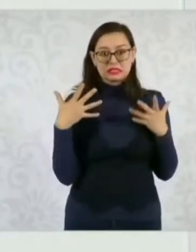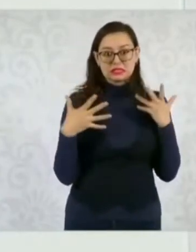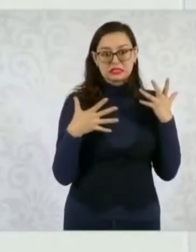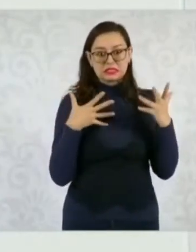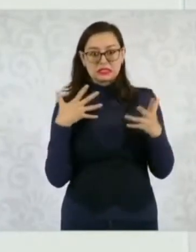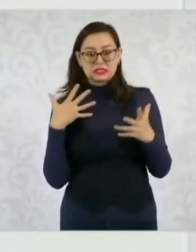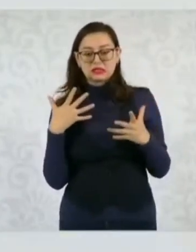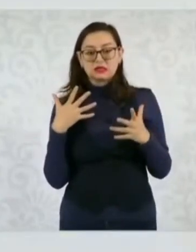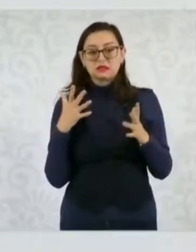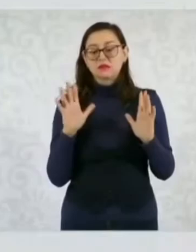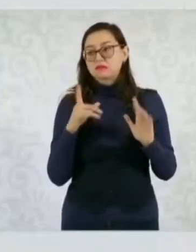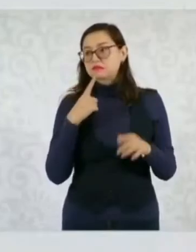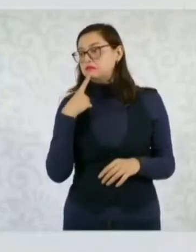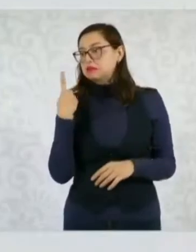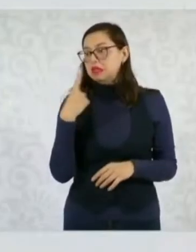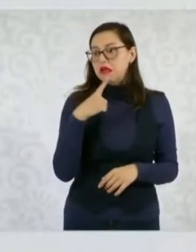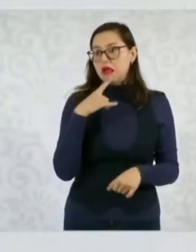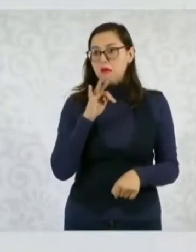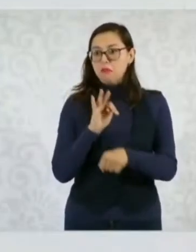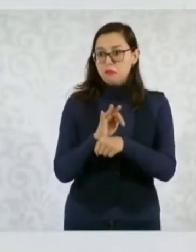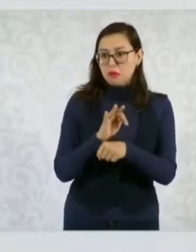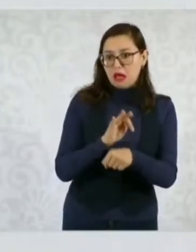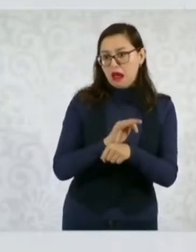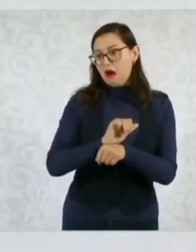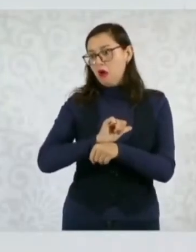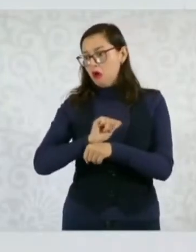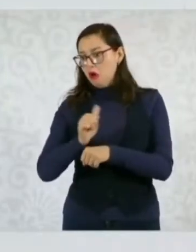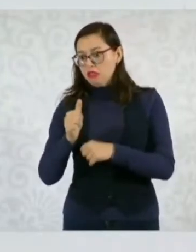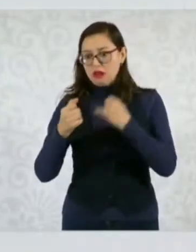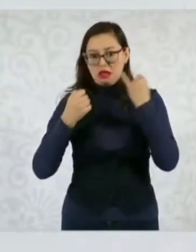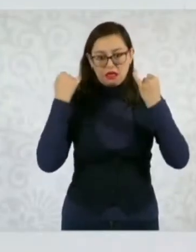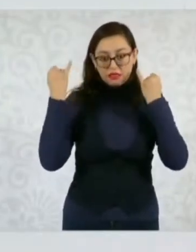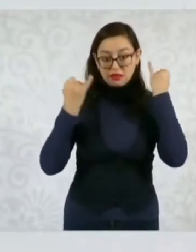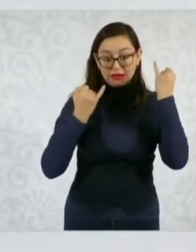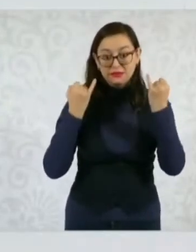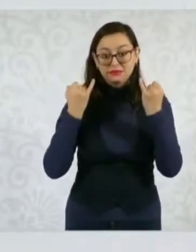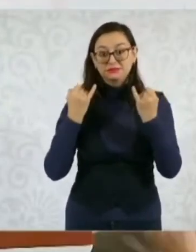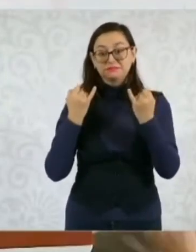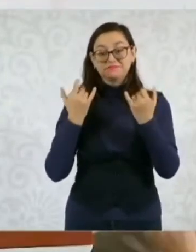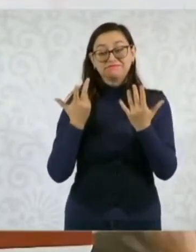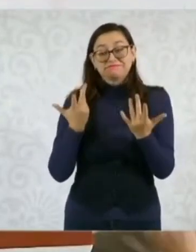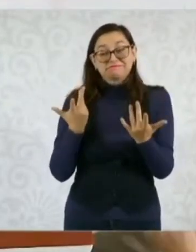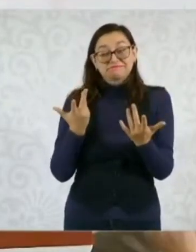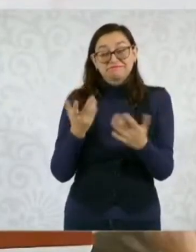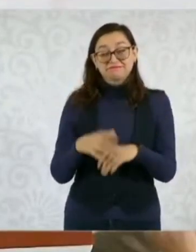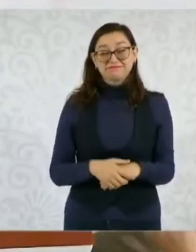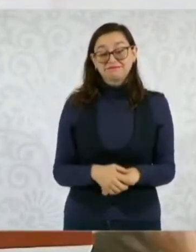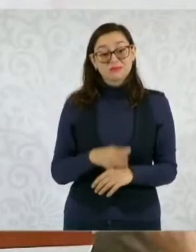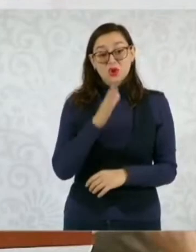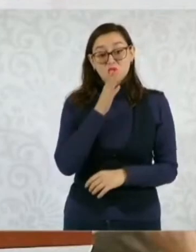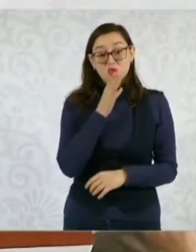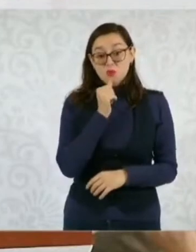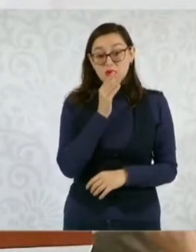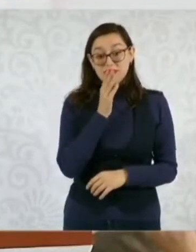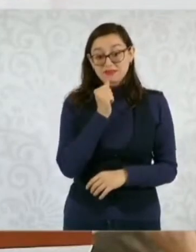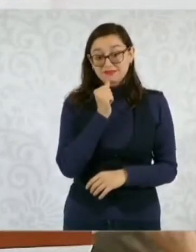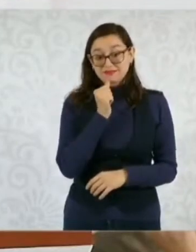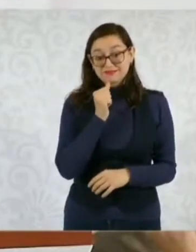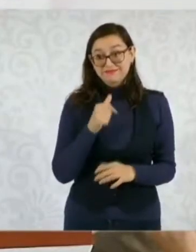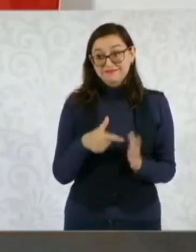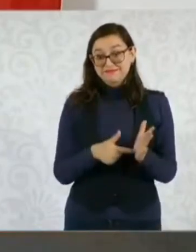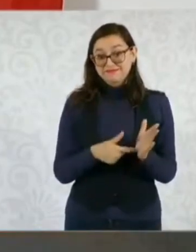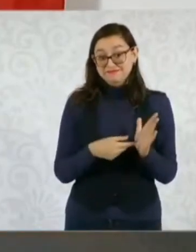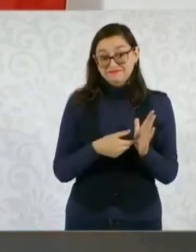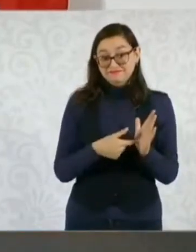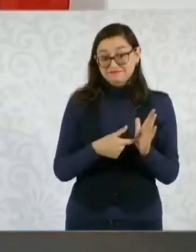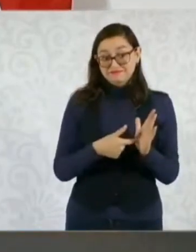en la Corte o en cualquier otra instancia, incluso internacional, pues no tiene su sustento. El pueblo de